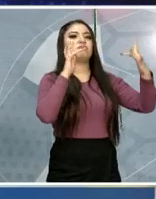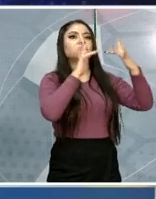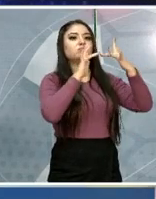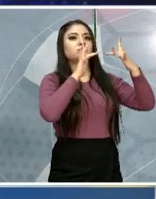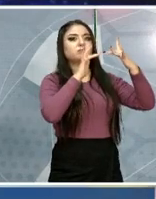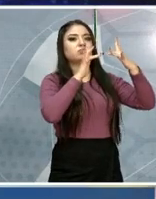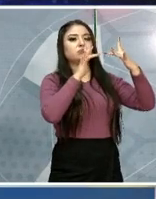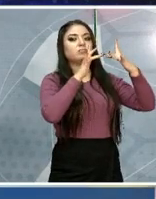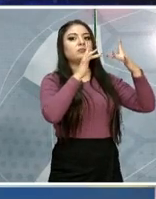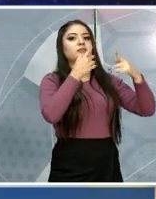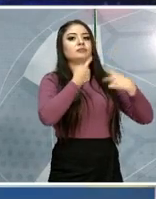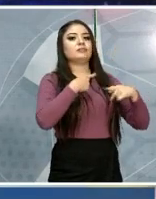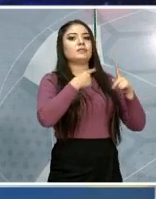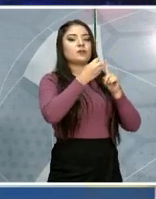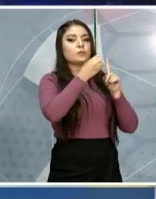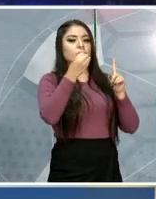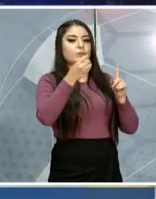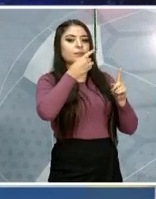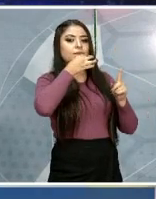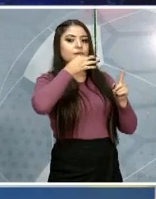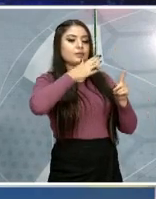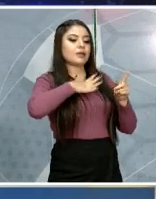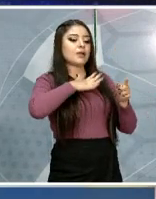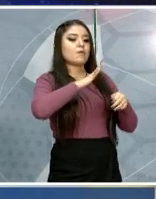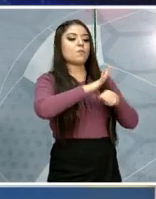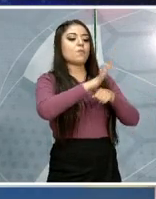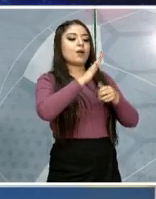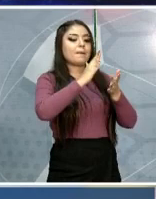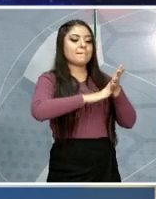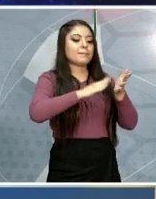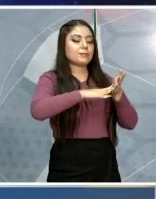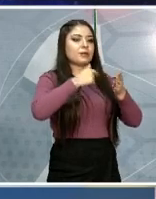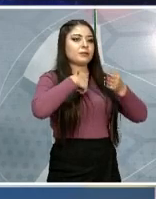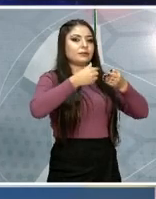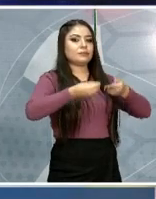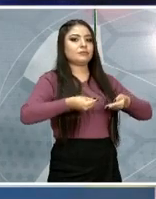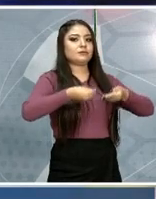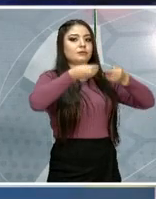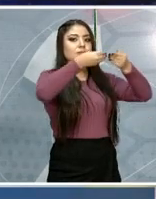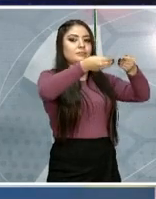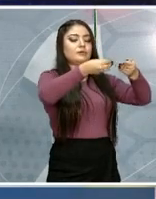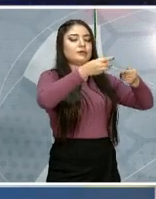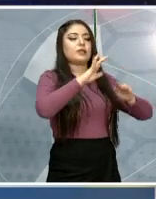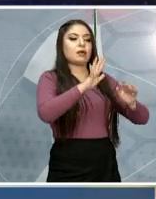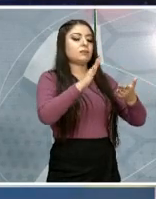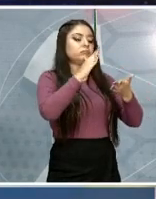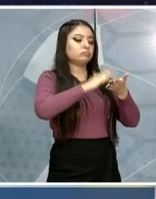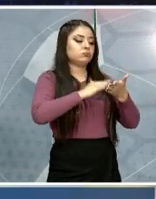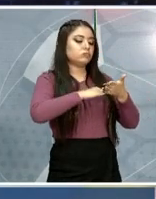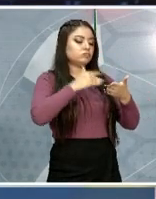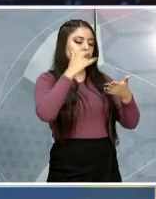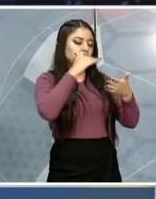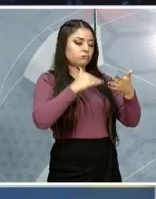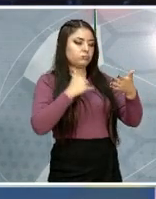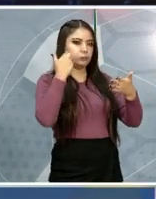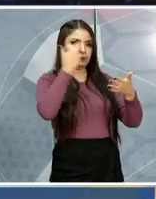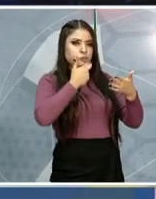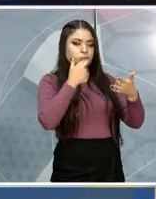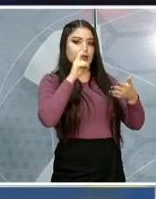dicen qué papelería tengo que mandar. Me llaman a mi papelería, me dicen espérate unos días para ver si eres